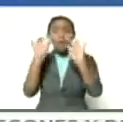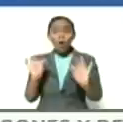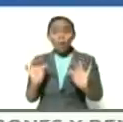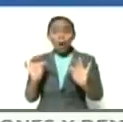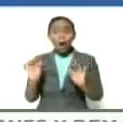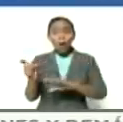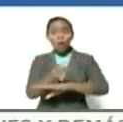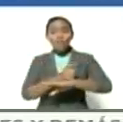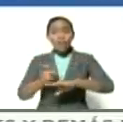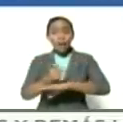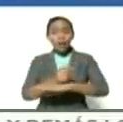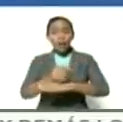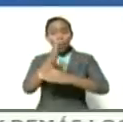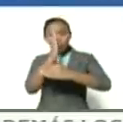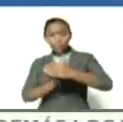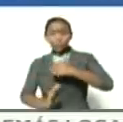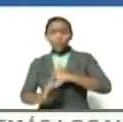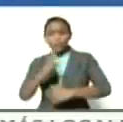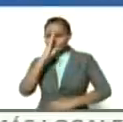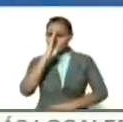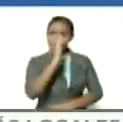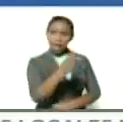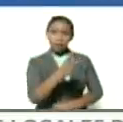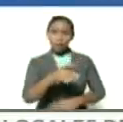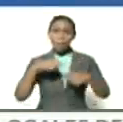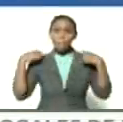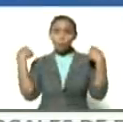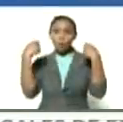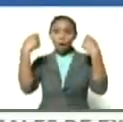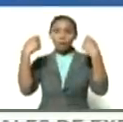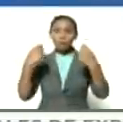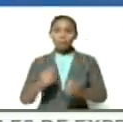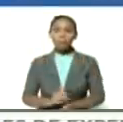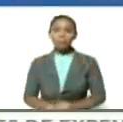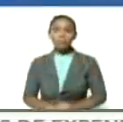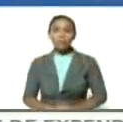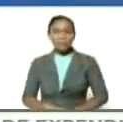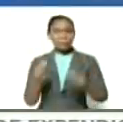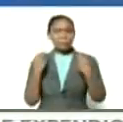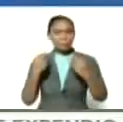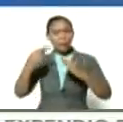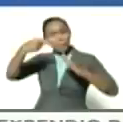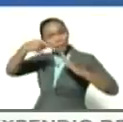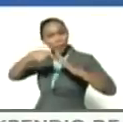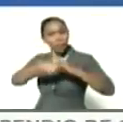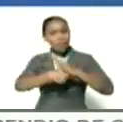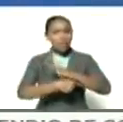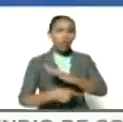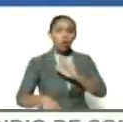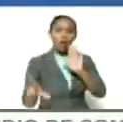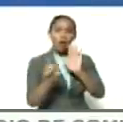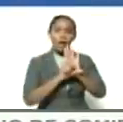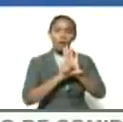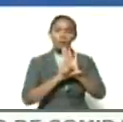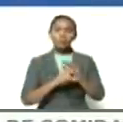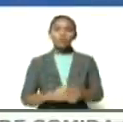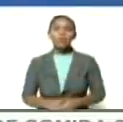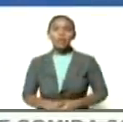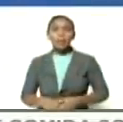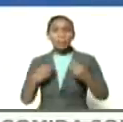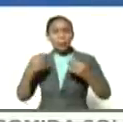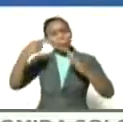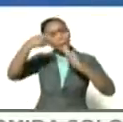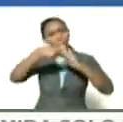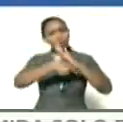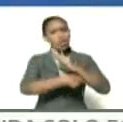gobierno obedencial directo y popular para la profundización legal para la